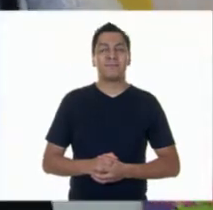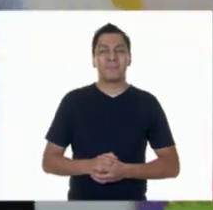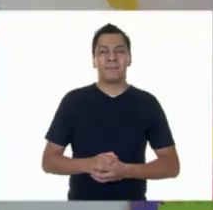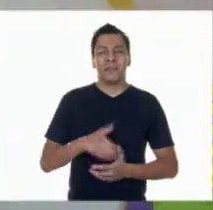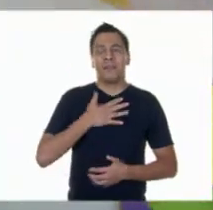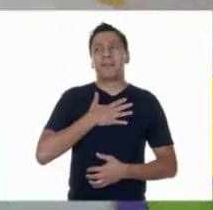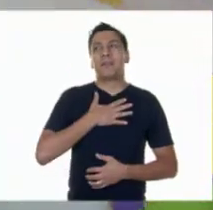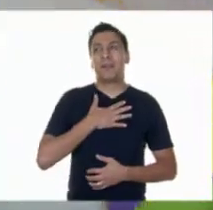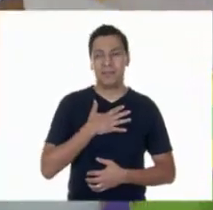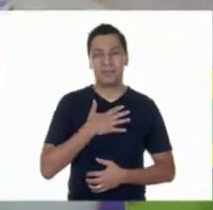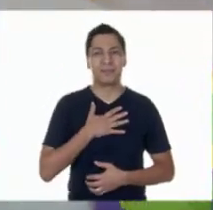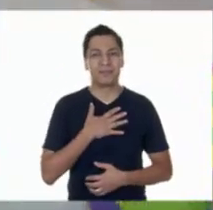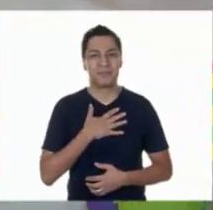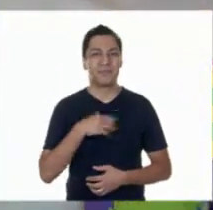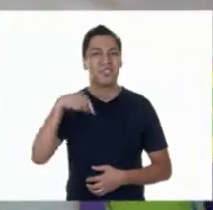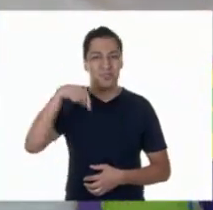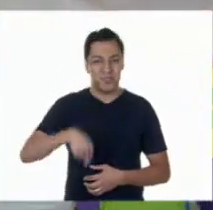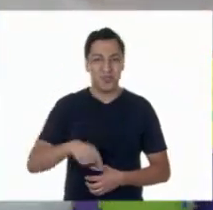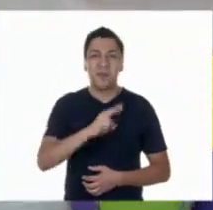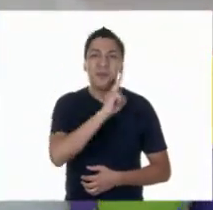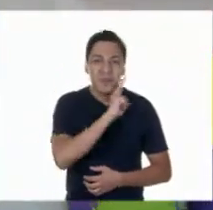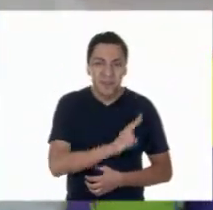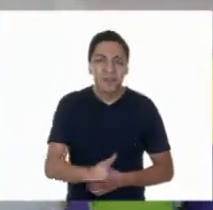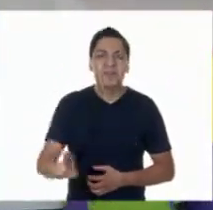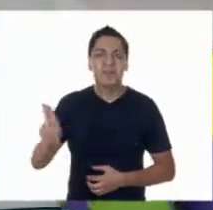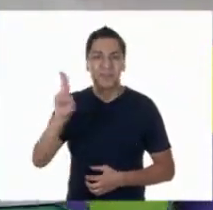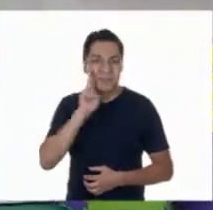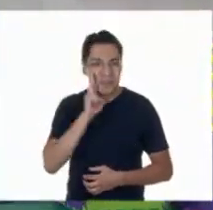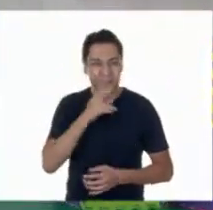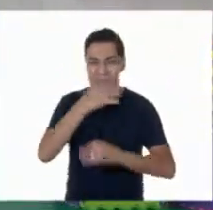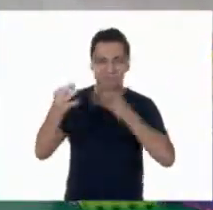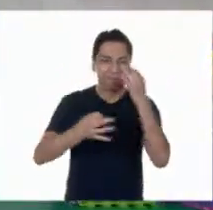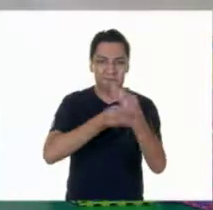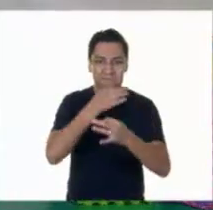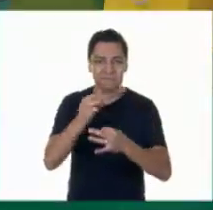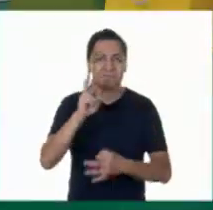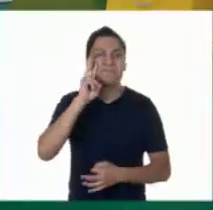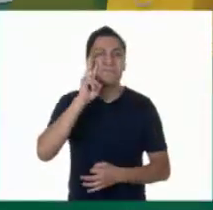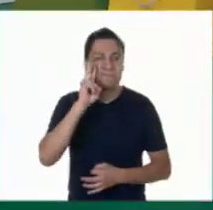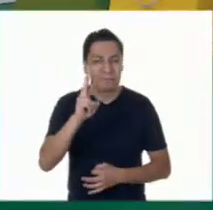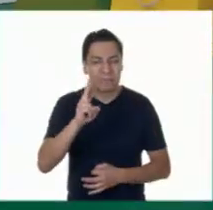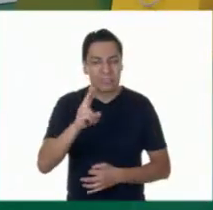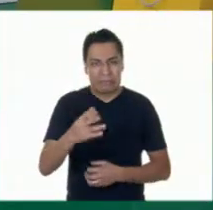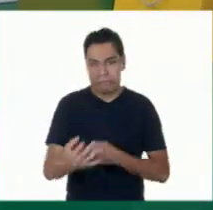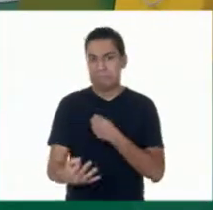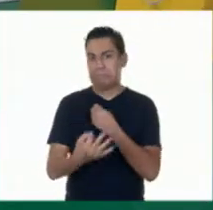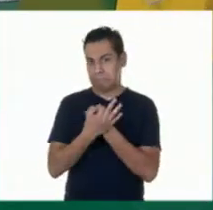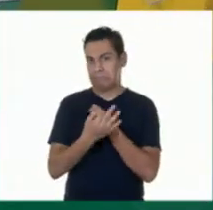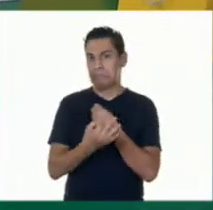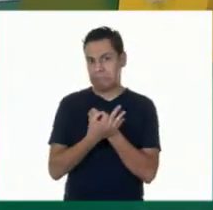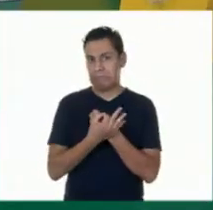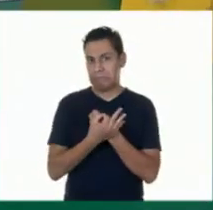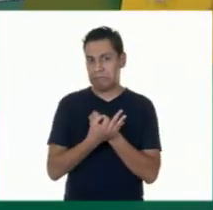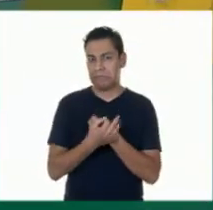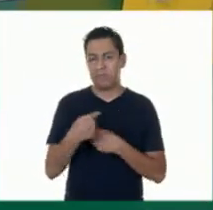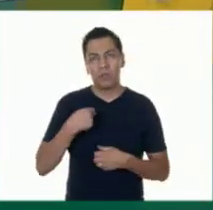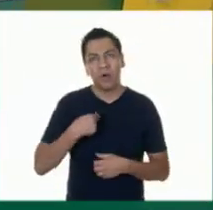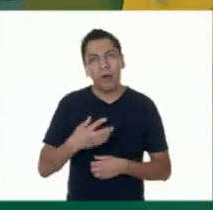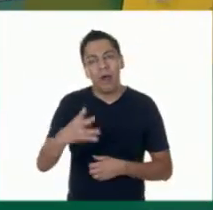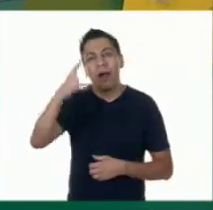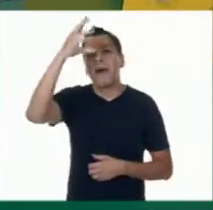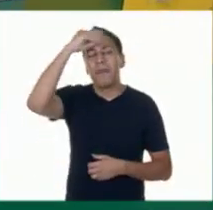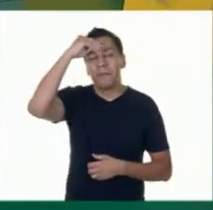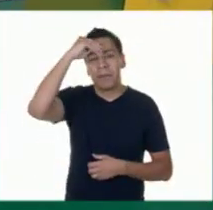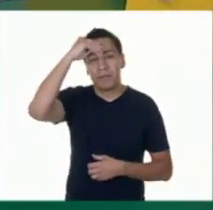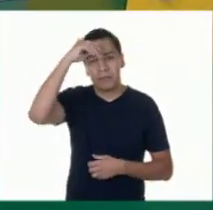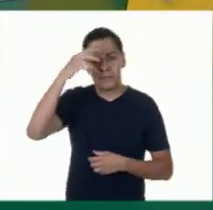La verdad es que qué bueno que no me perdí el informativo. Me gusta aprender a regular mis emociones. Y hoy pude identificar qué puedo hacer